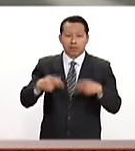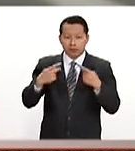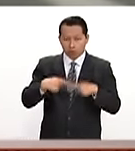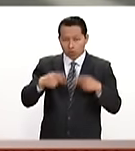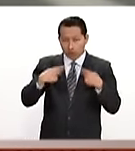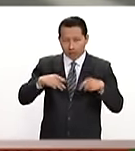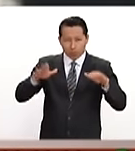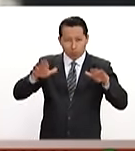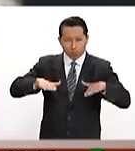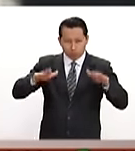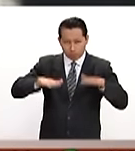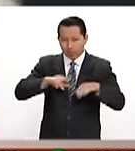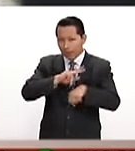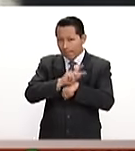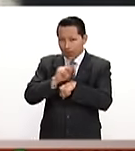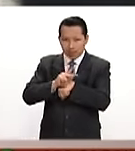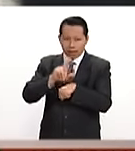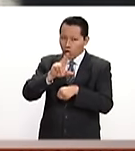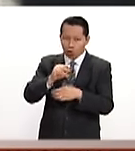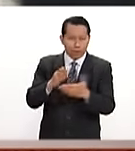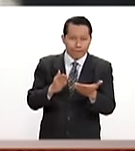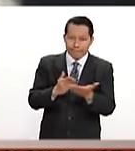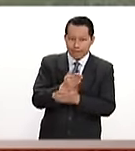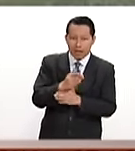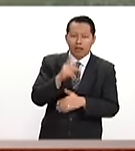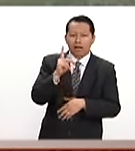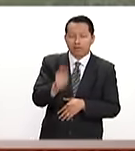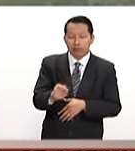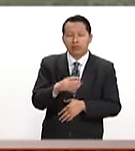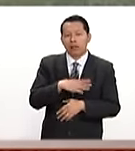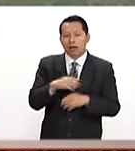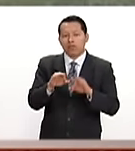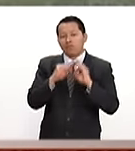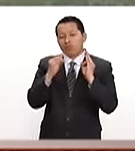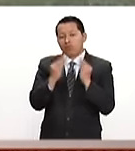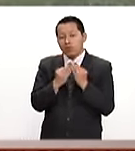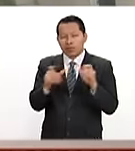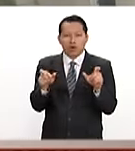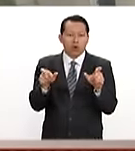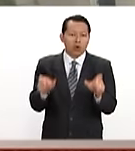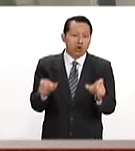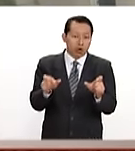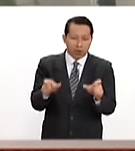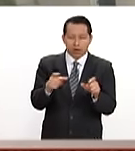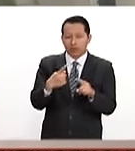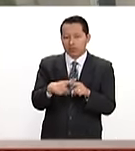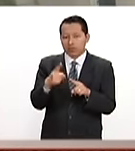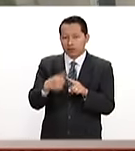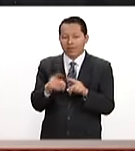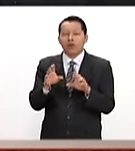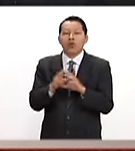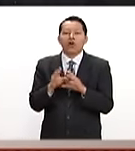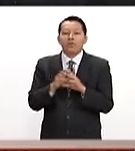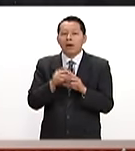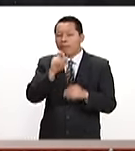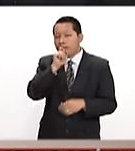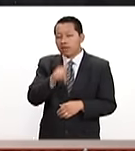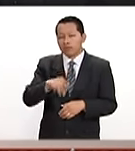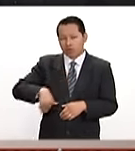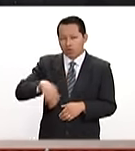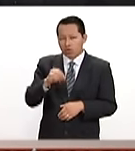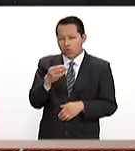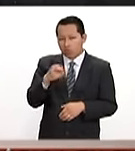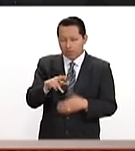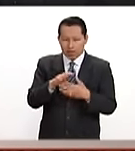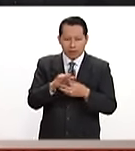musulmán de determinados países. Es decir, es una otra fórmula de control migratorio como la que se refería Omar hace